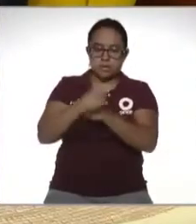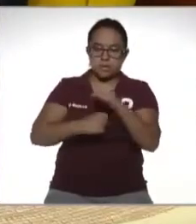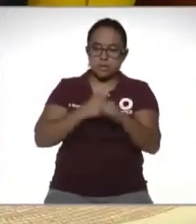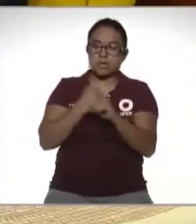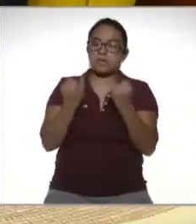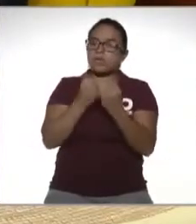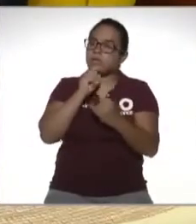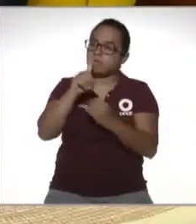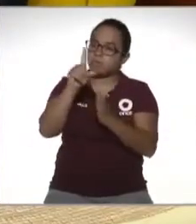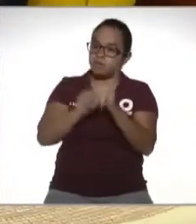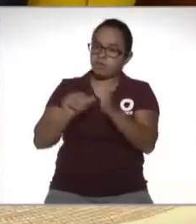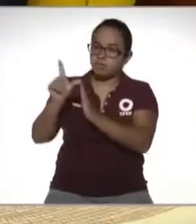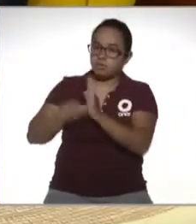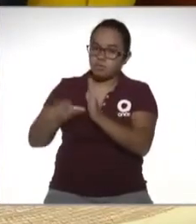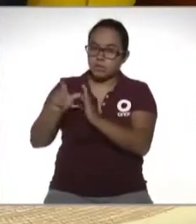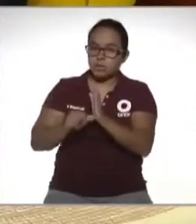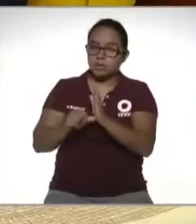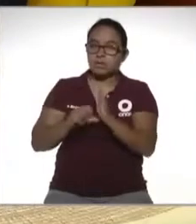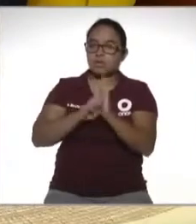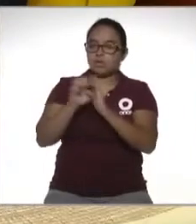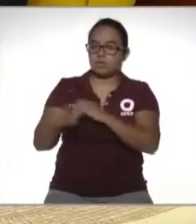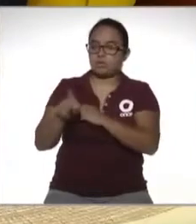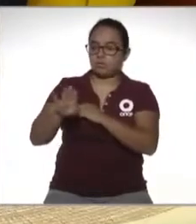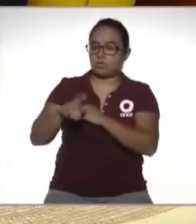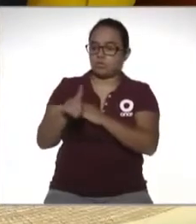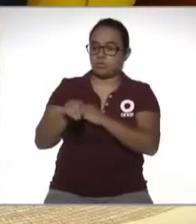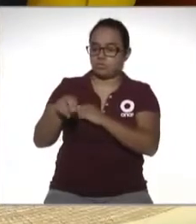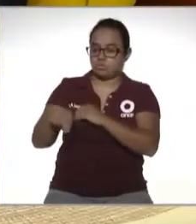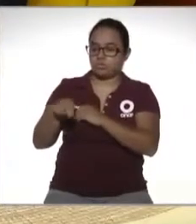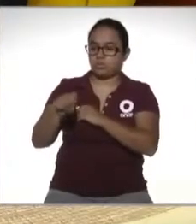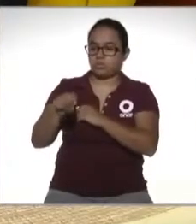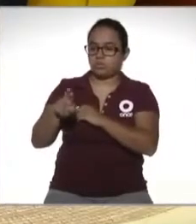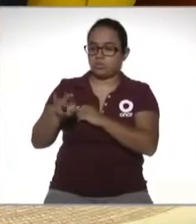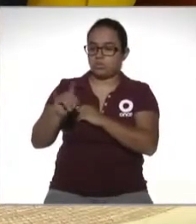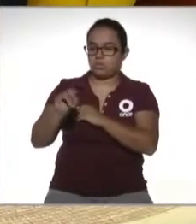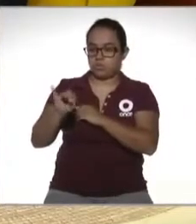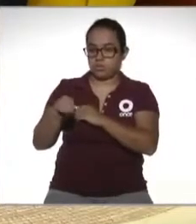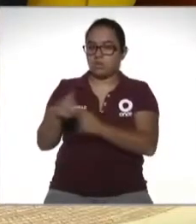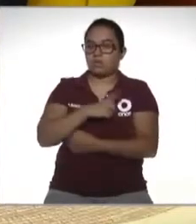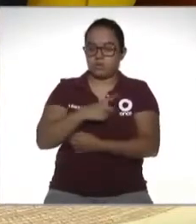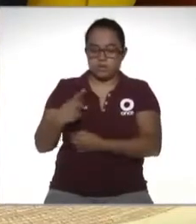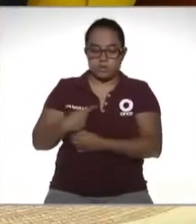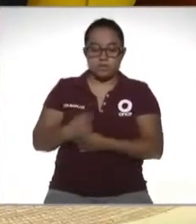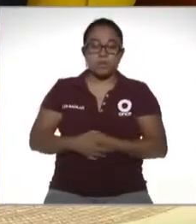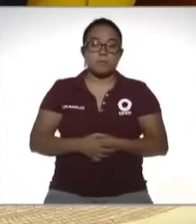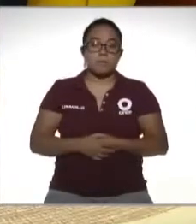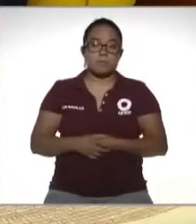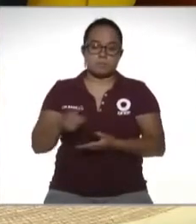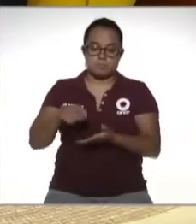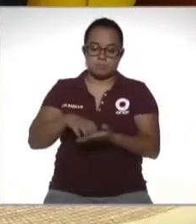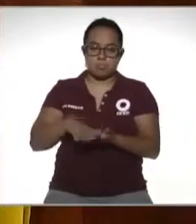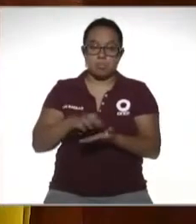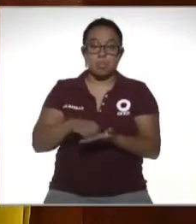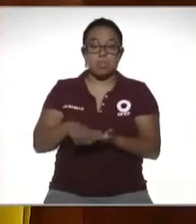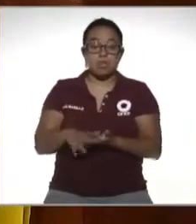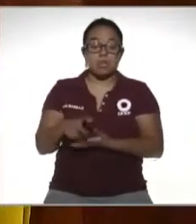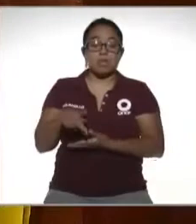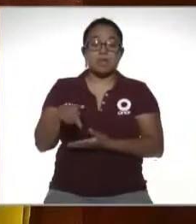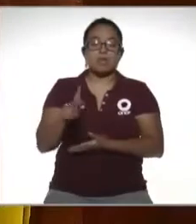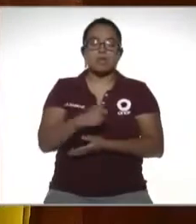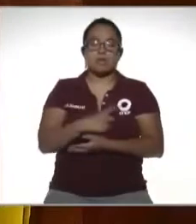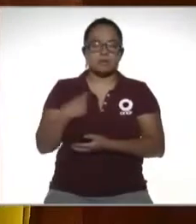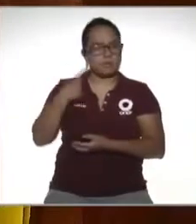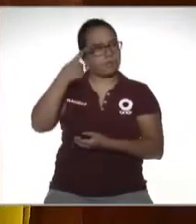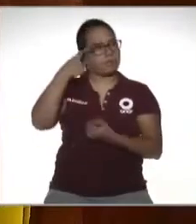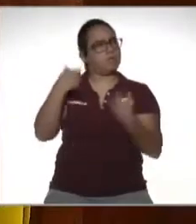declaraciones mensuales a tener que habilitar buzón tributario entonces es importante y creo que vamos a seguir aún dando en los regímenes pero que entender